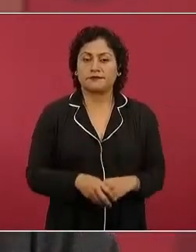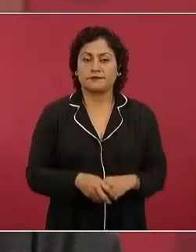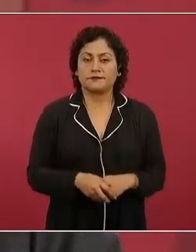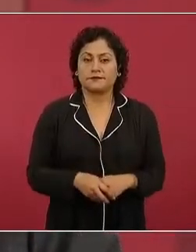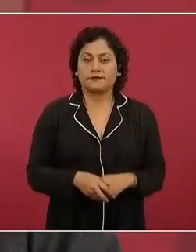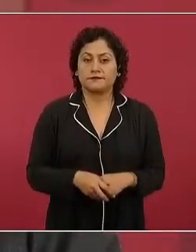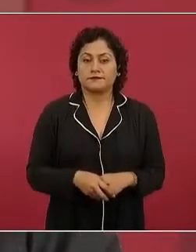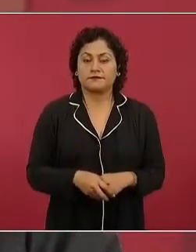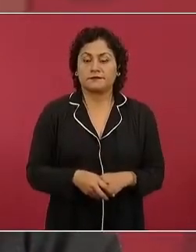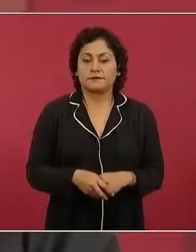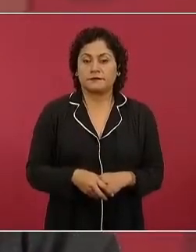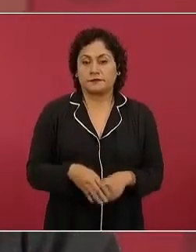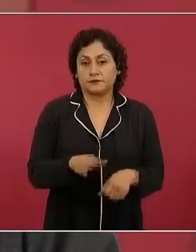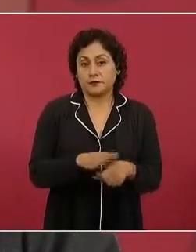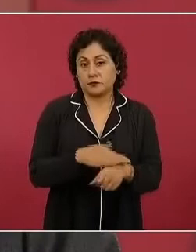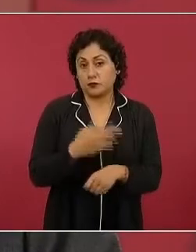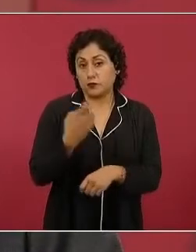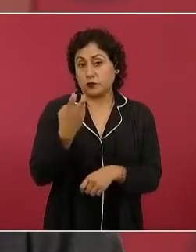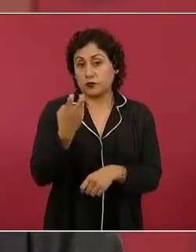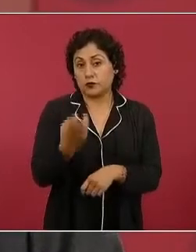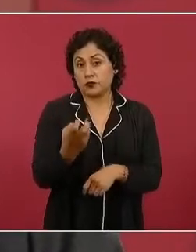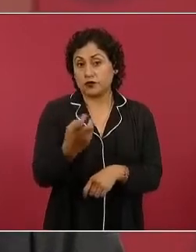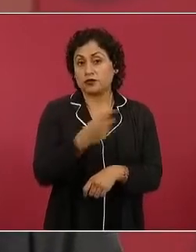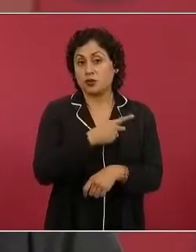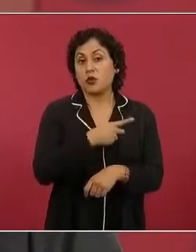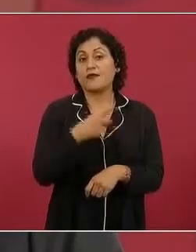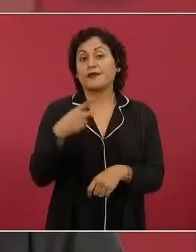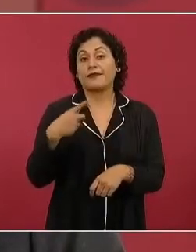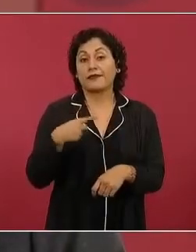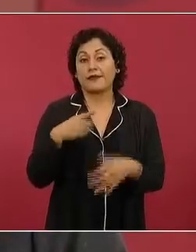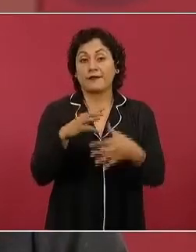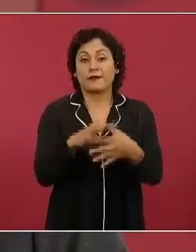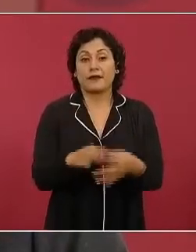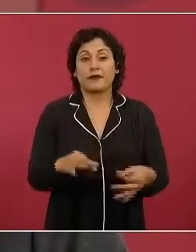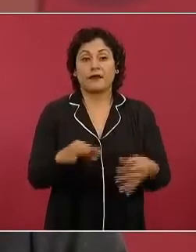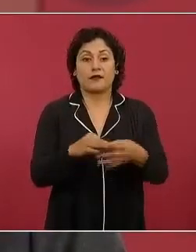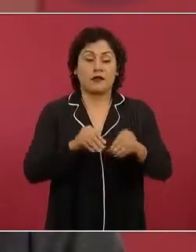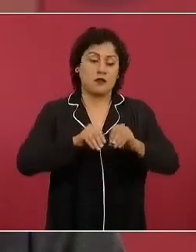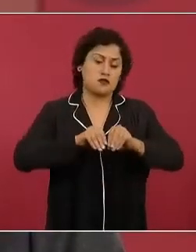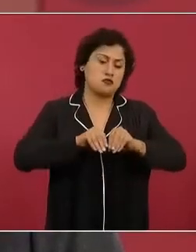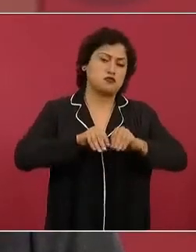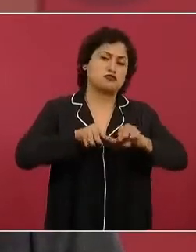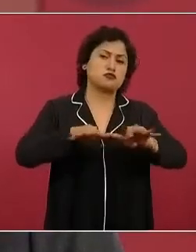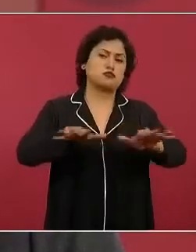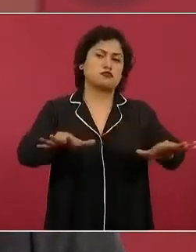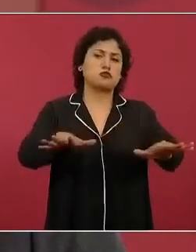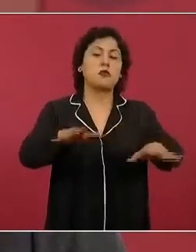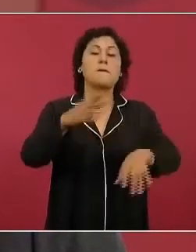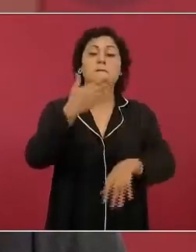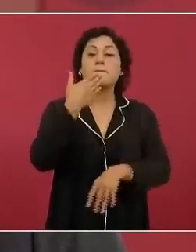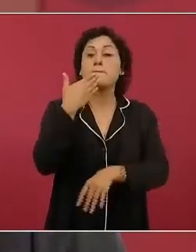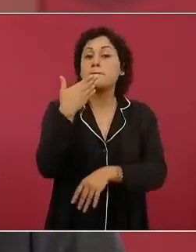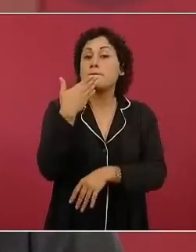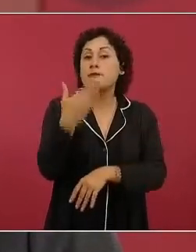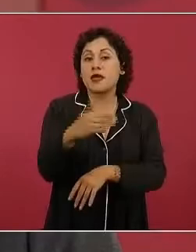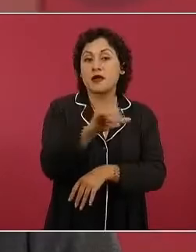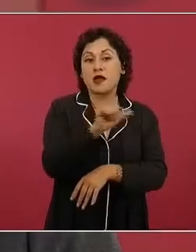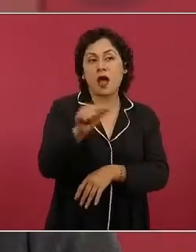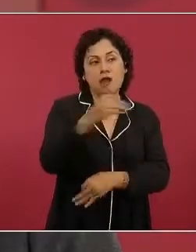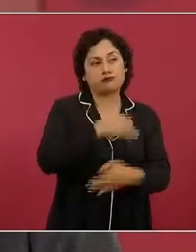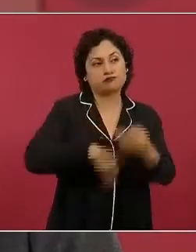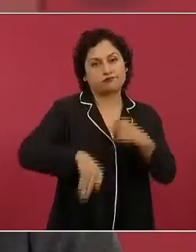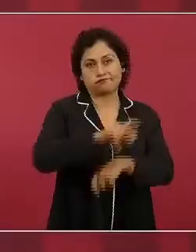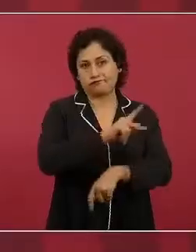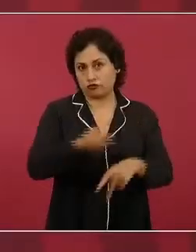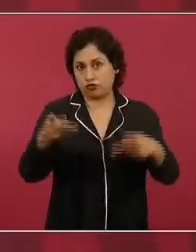se tiene que informar bien a todos los ciudadanos.